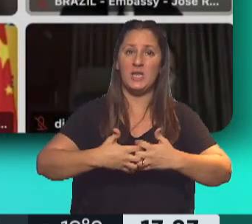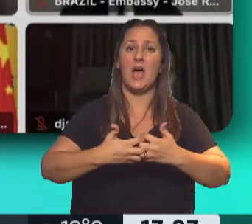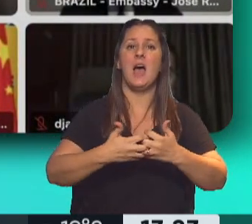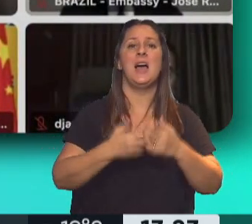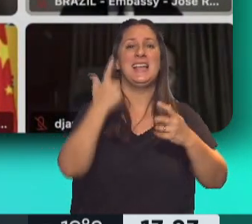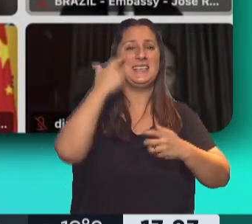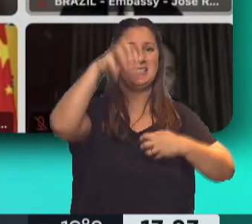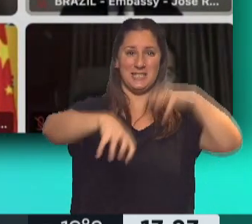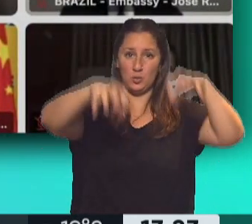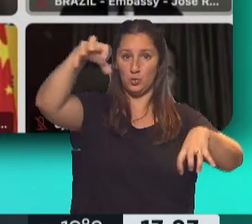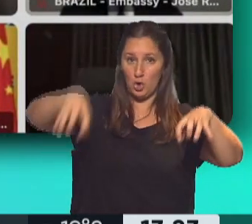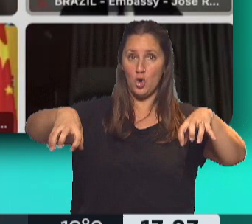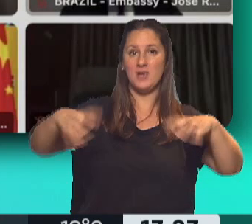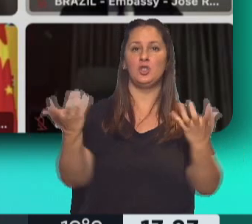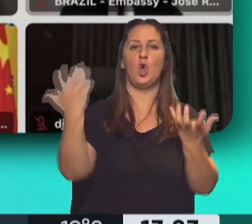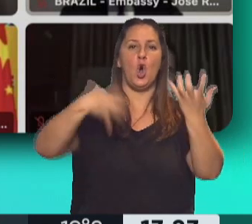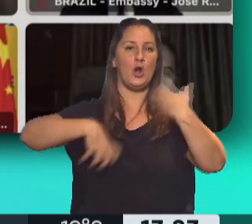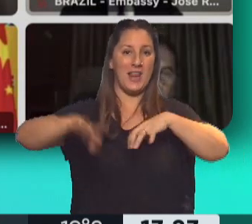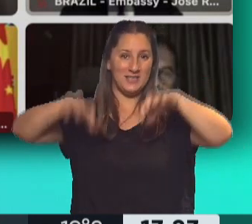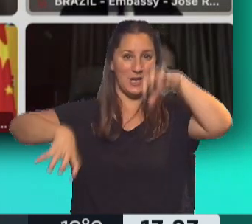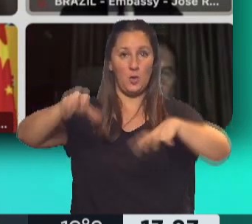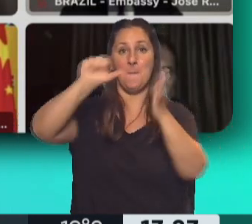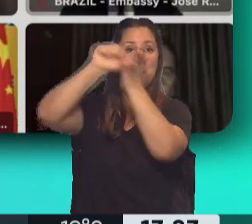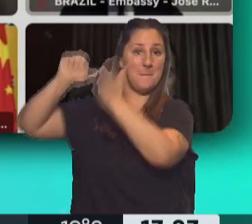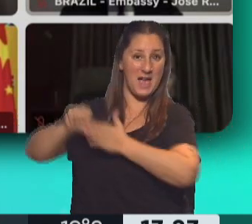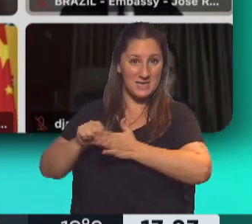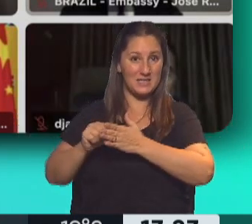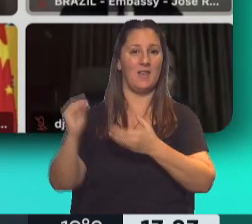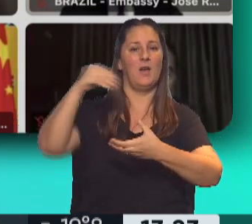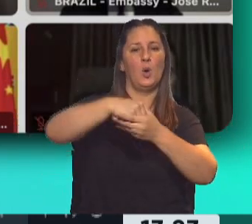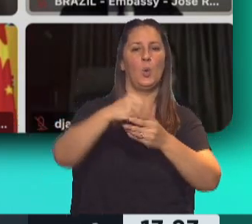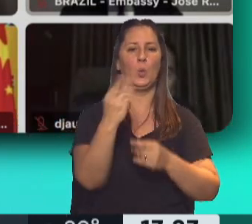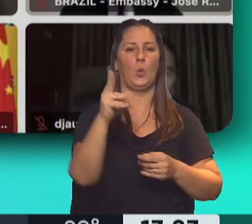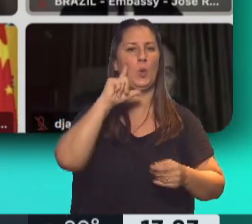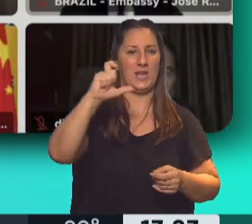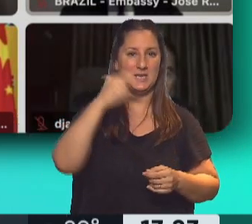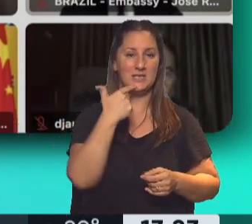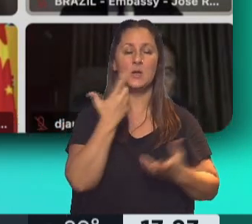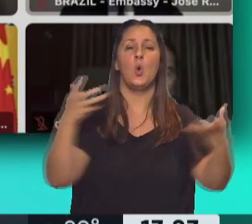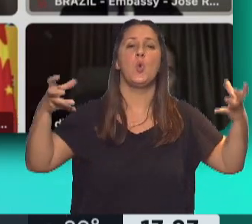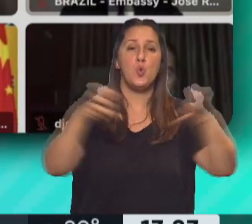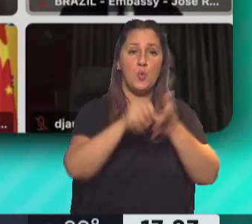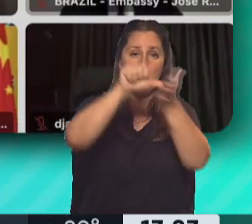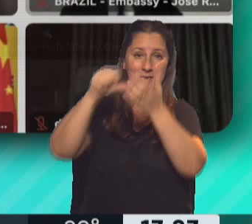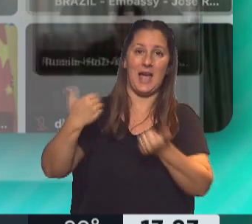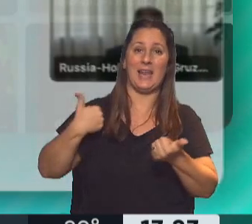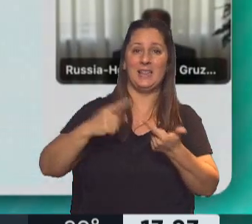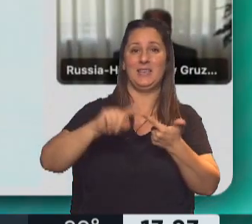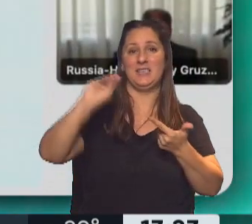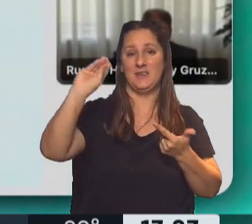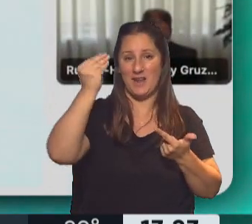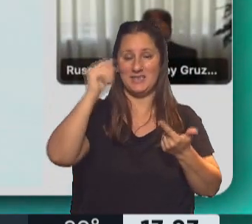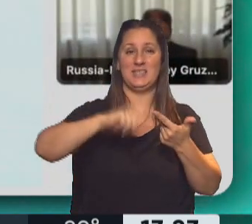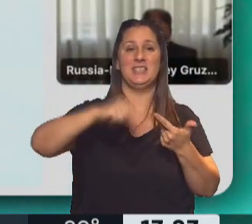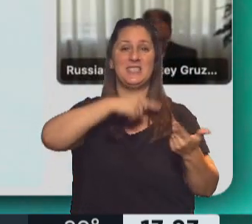instituciones y organizaciones de países miembros de los BRICS. El evento del grupo de países que integran Brasil, India, China,